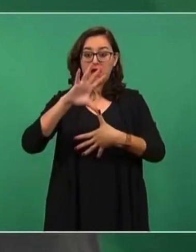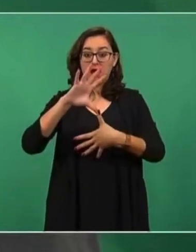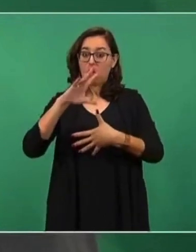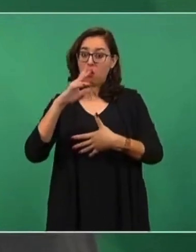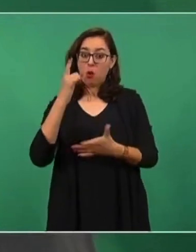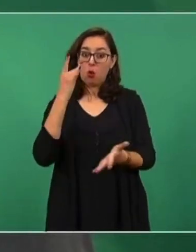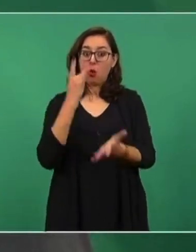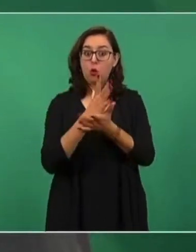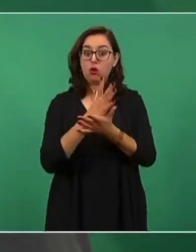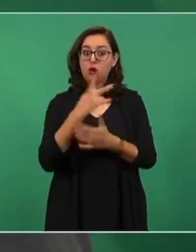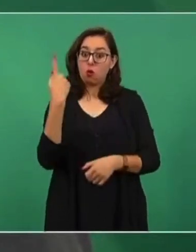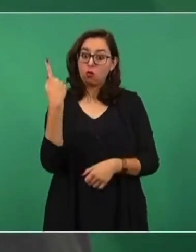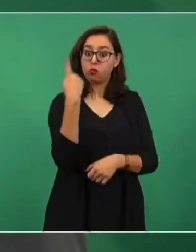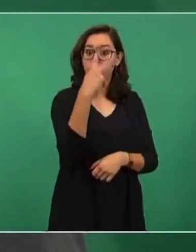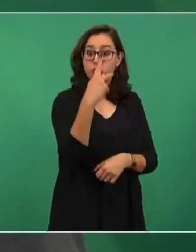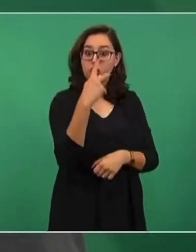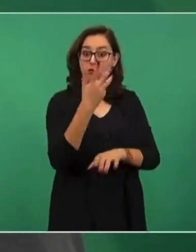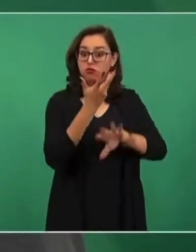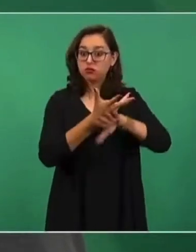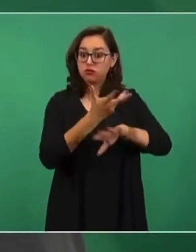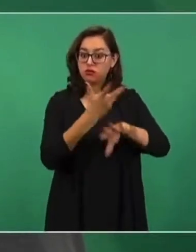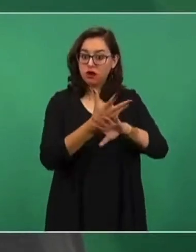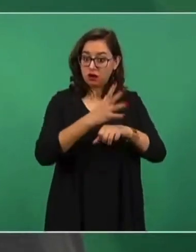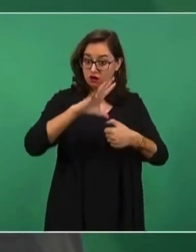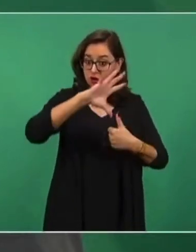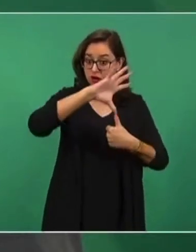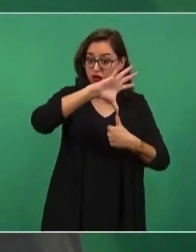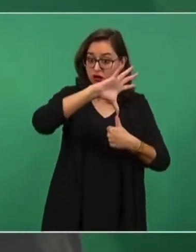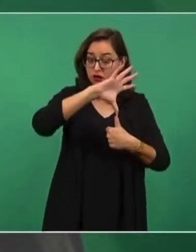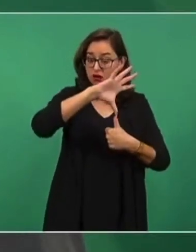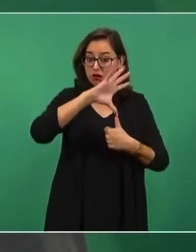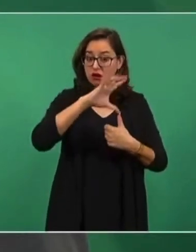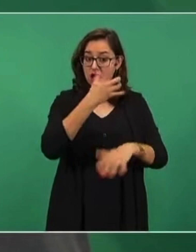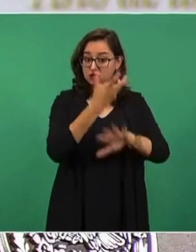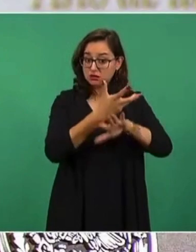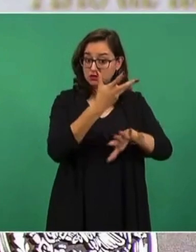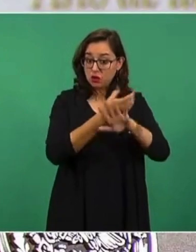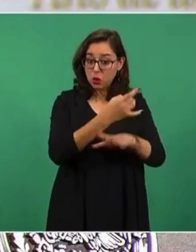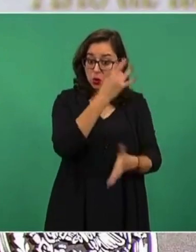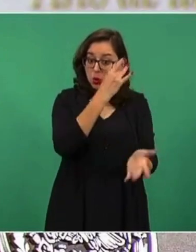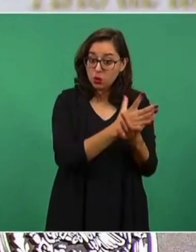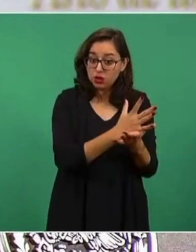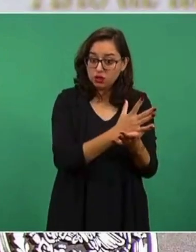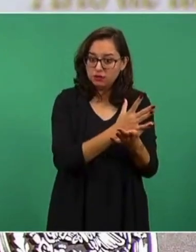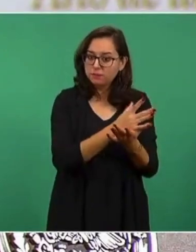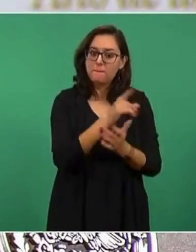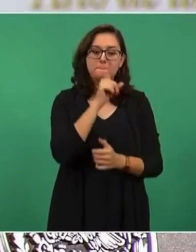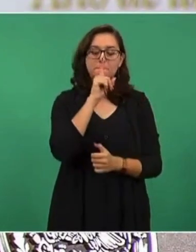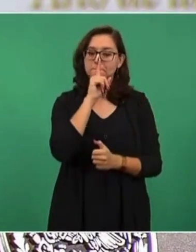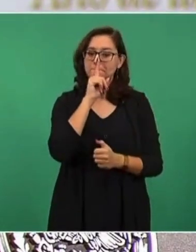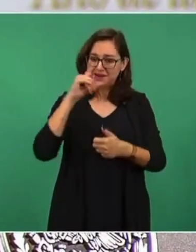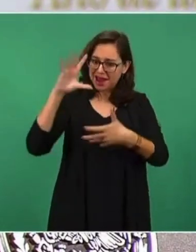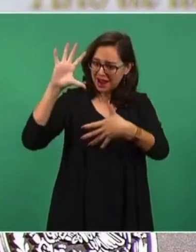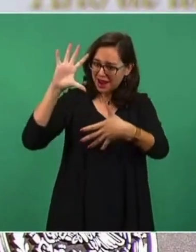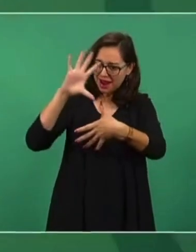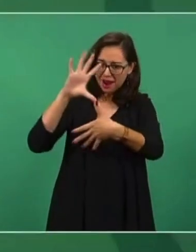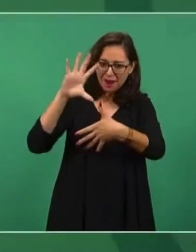pensando que América nada más es Estados Unidos. Estados Unidos. América es